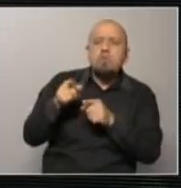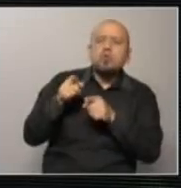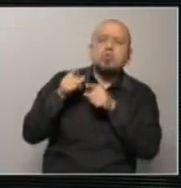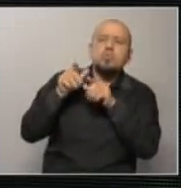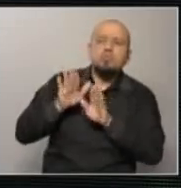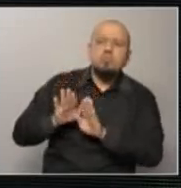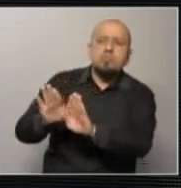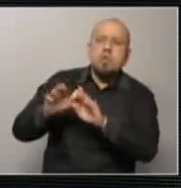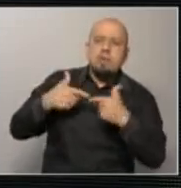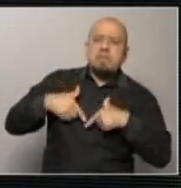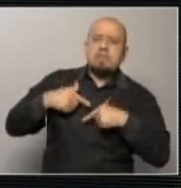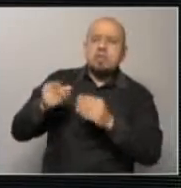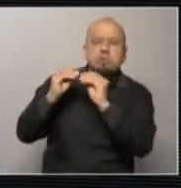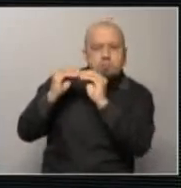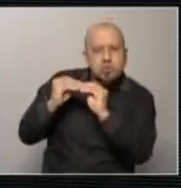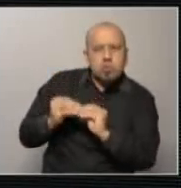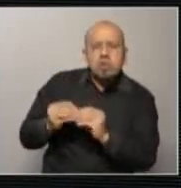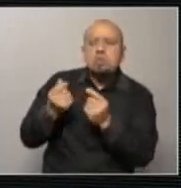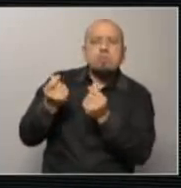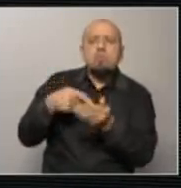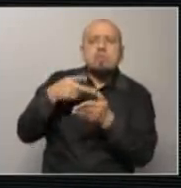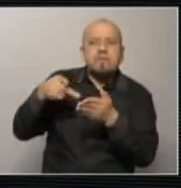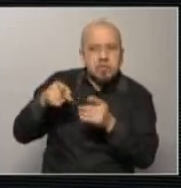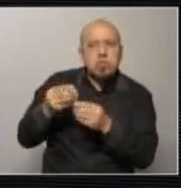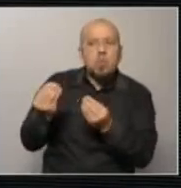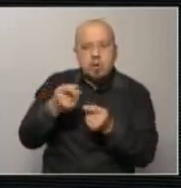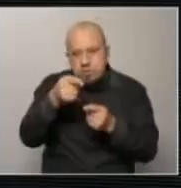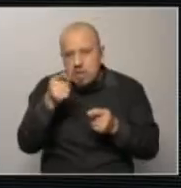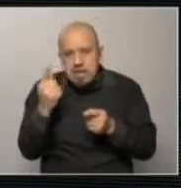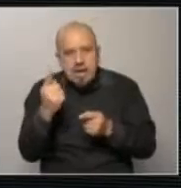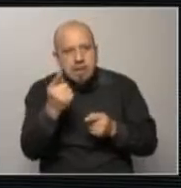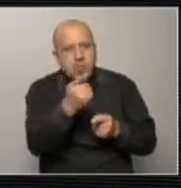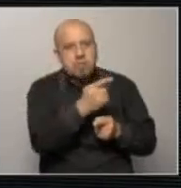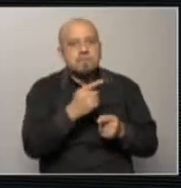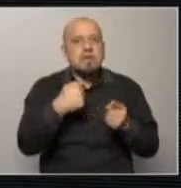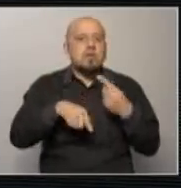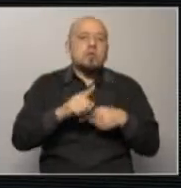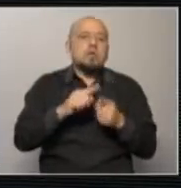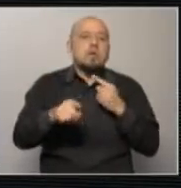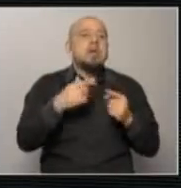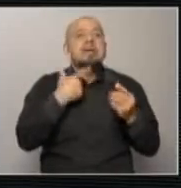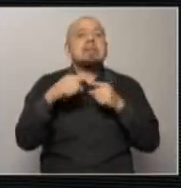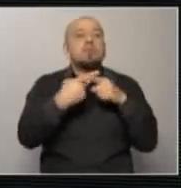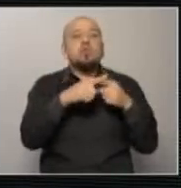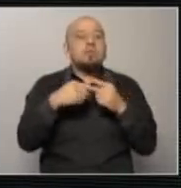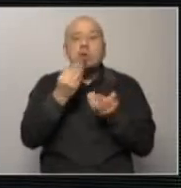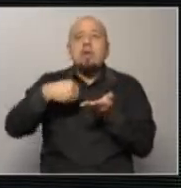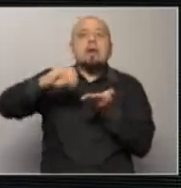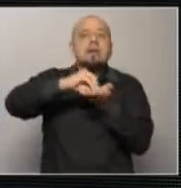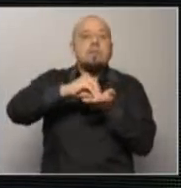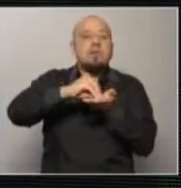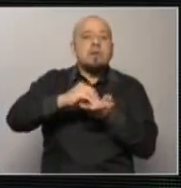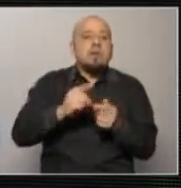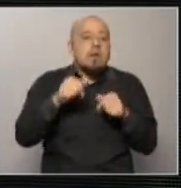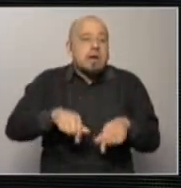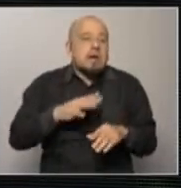presupuesto, y no den por bueno cuál es la lógica normal de esto. Lo que venimos gastando se va por bueno y discutimos en qué agregamos gasto. Bueno, en